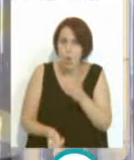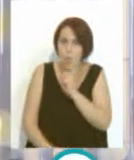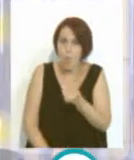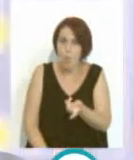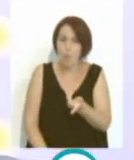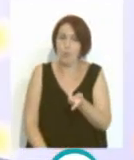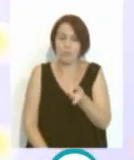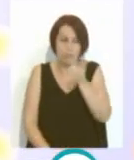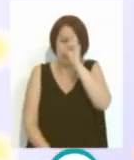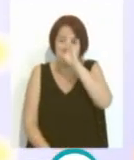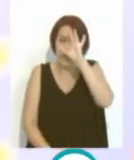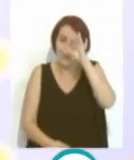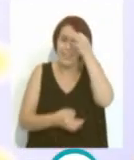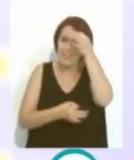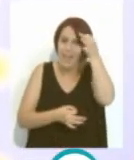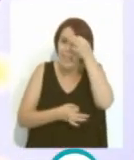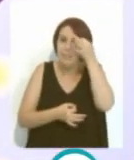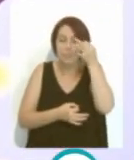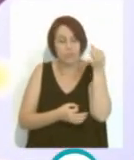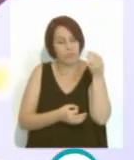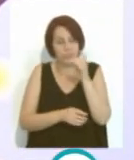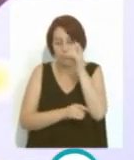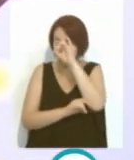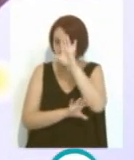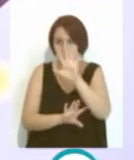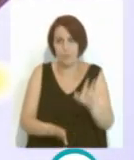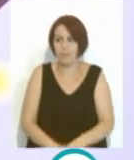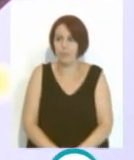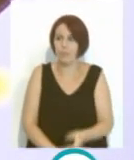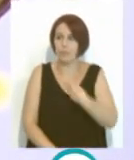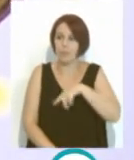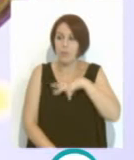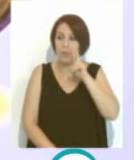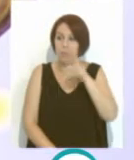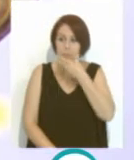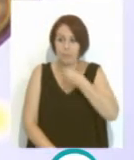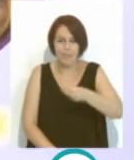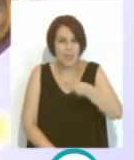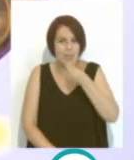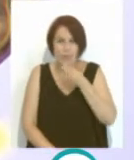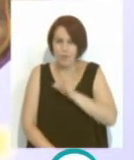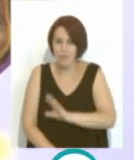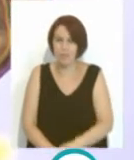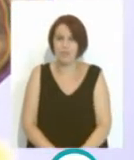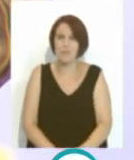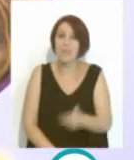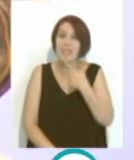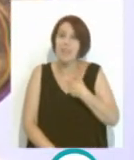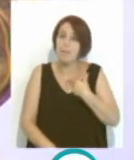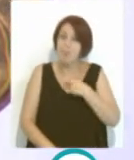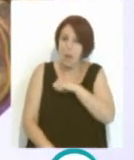que es increíble, tiene una serie de detalles y todo, increíble. Jesús, estamos viendo ahí, es precioso, precioso. Aparte, me dijiste